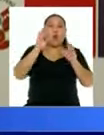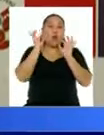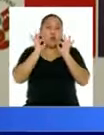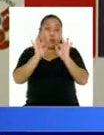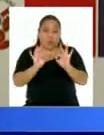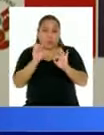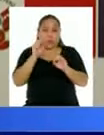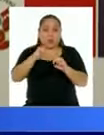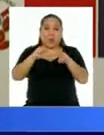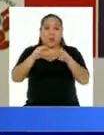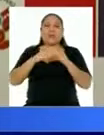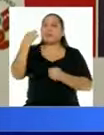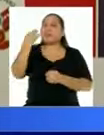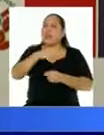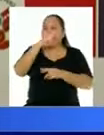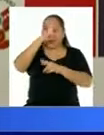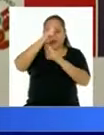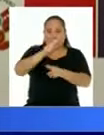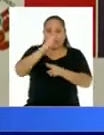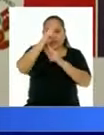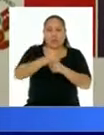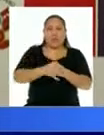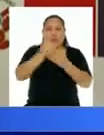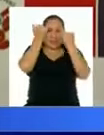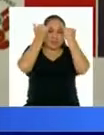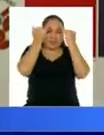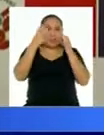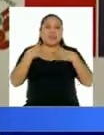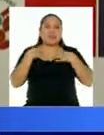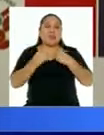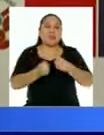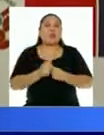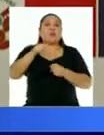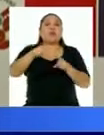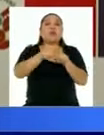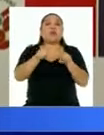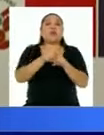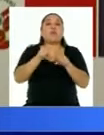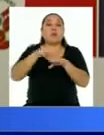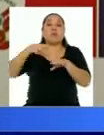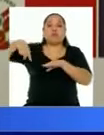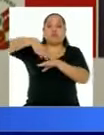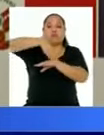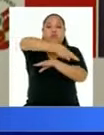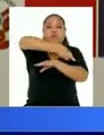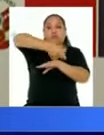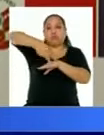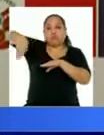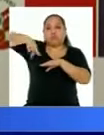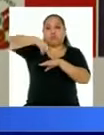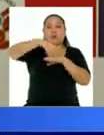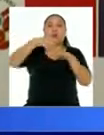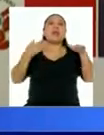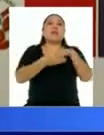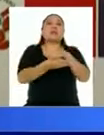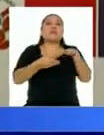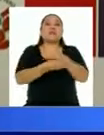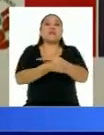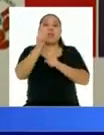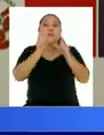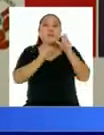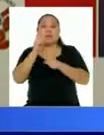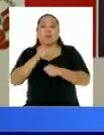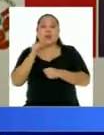siempre respetando los protocolos sanitarios y sobre todo también la transitabilidad y la accesibilidad peatonal. De ninguna